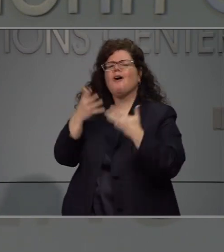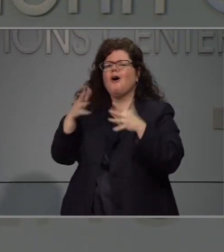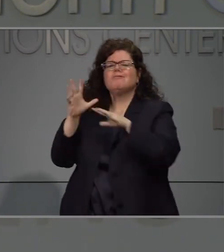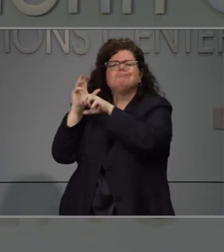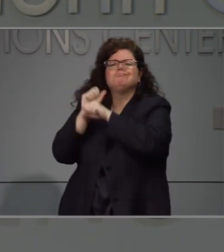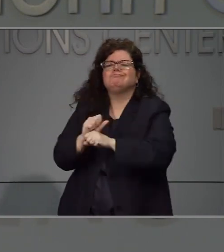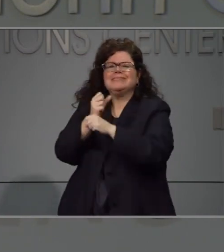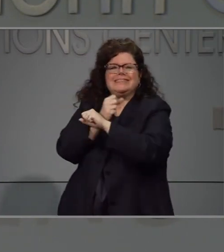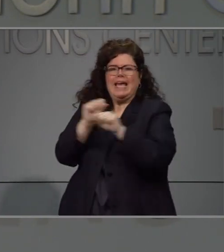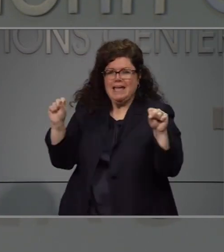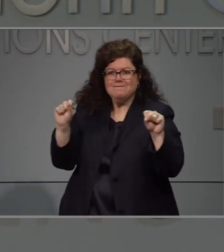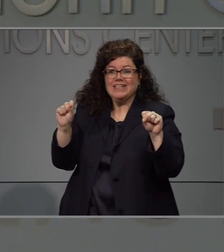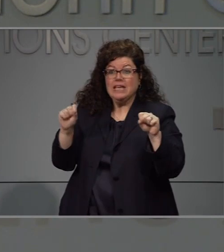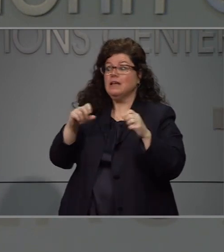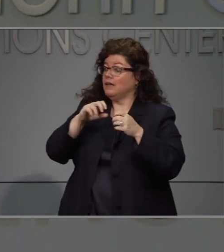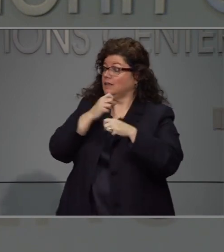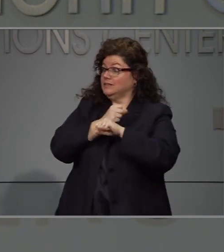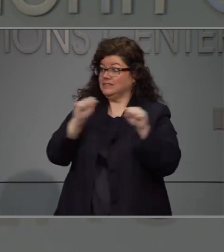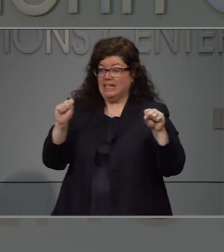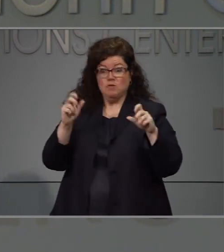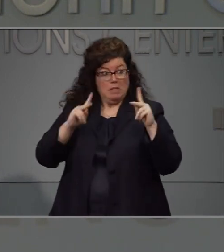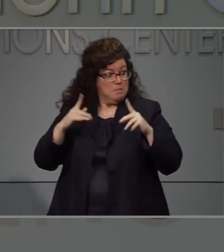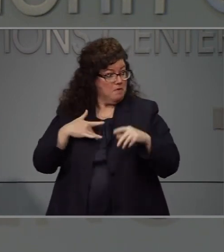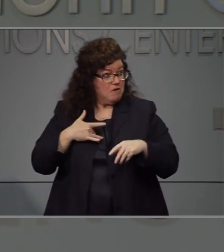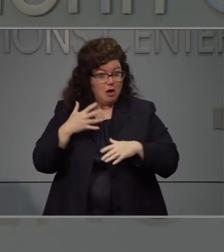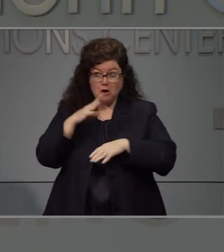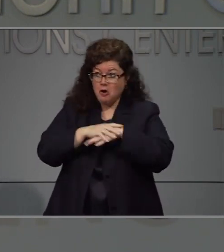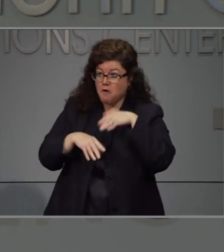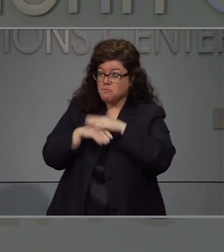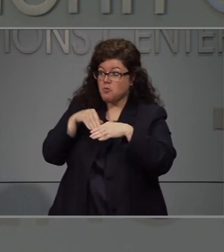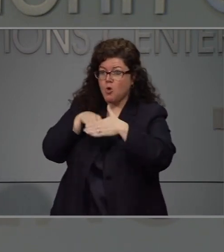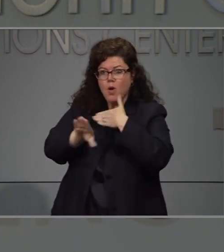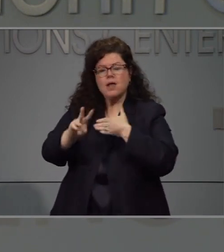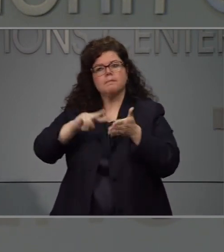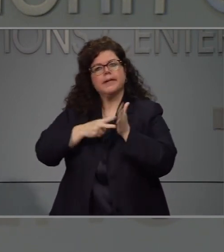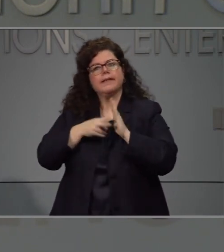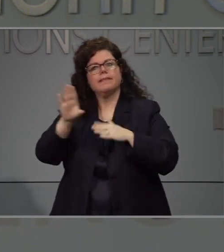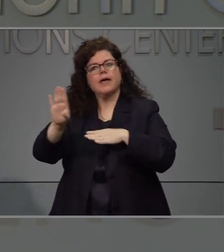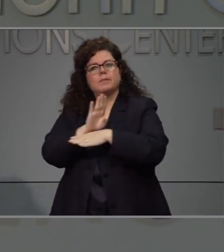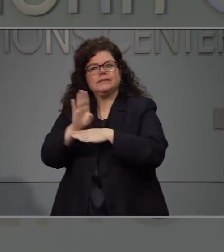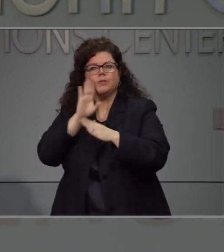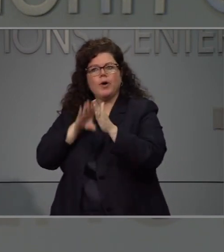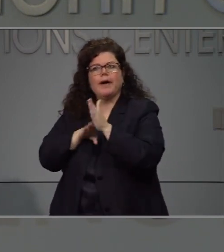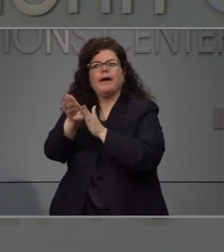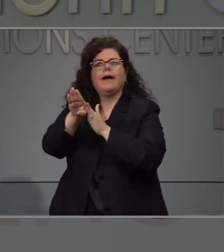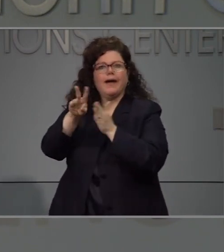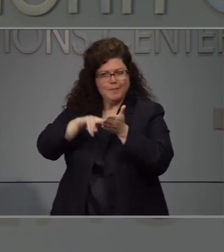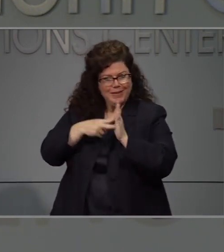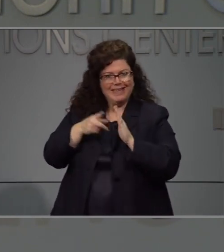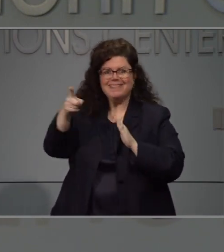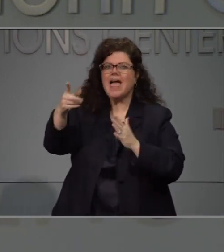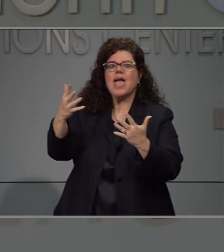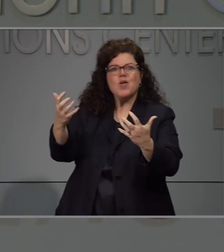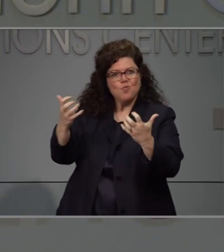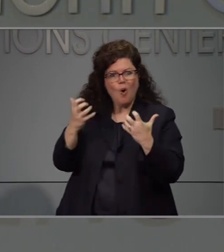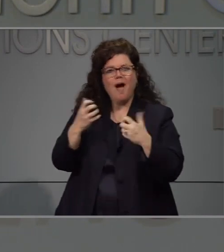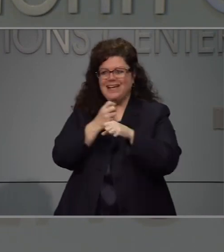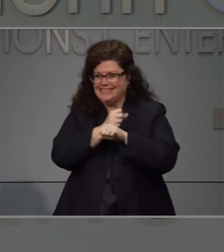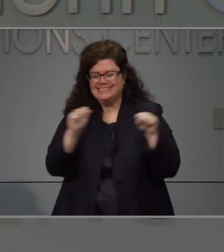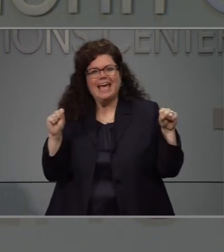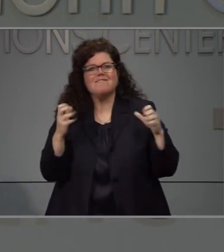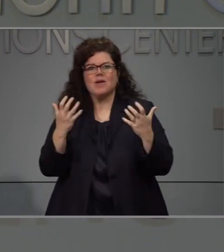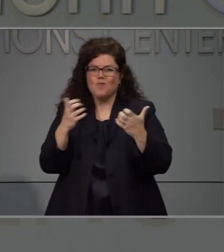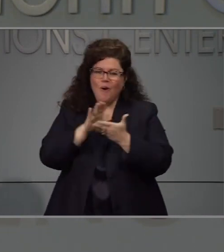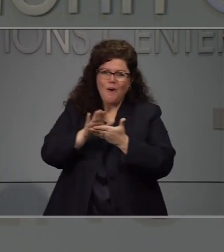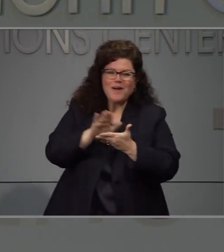seguridad van a ser muy buenas para su propio negocio. Lo que hemos realizado es poner esta limitación de cincuenta